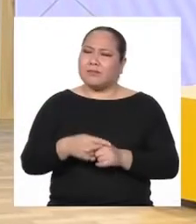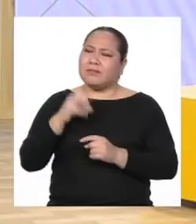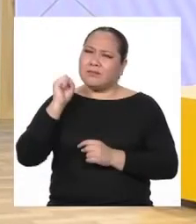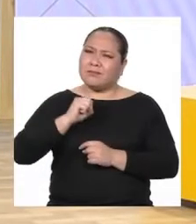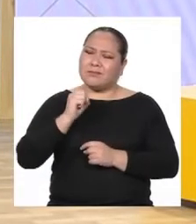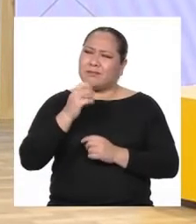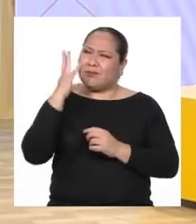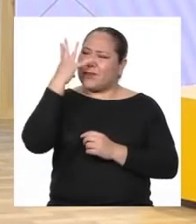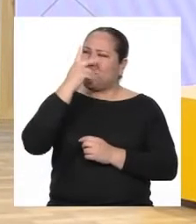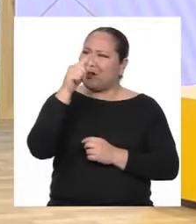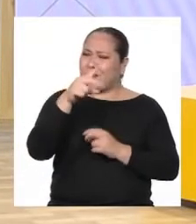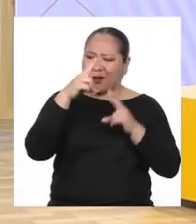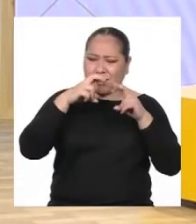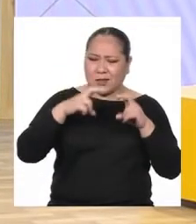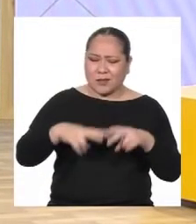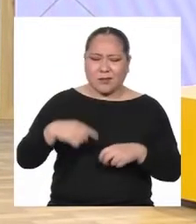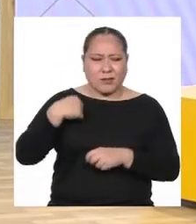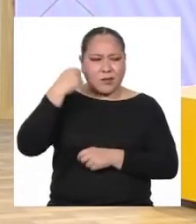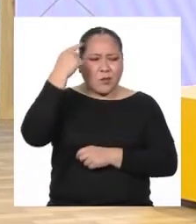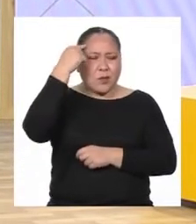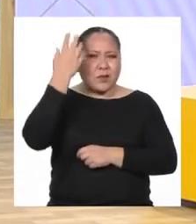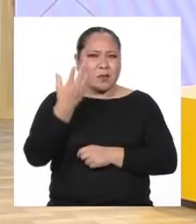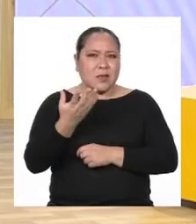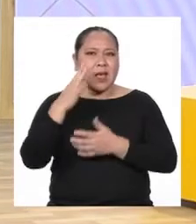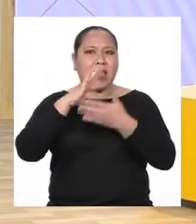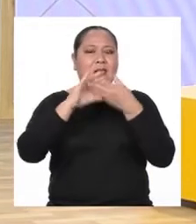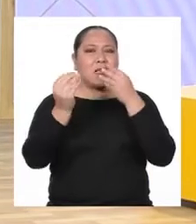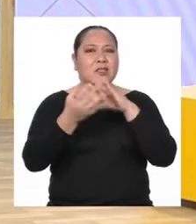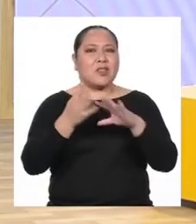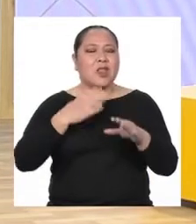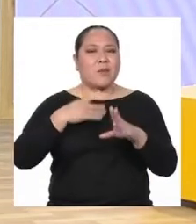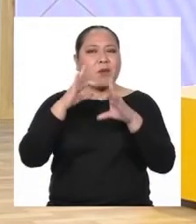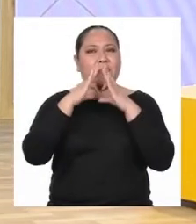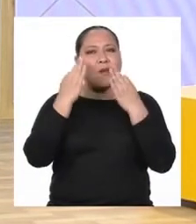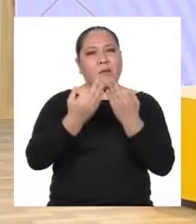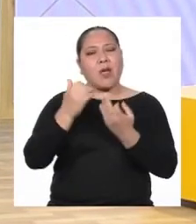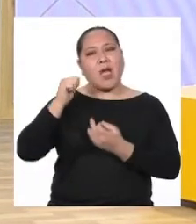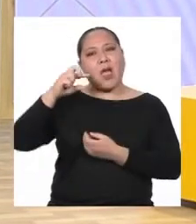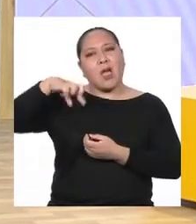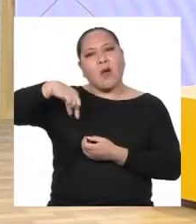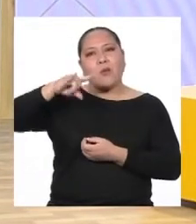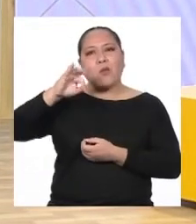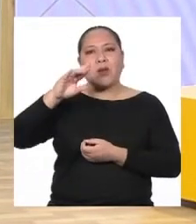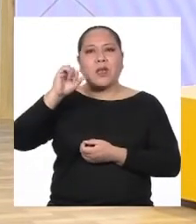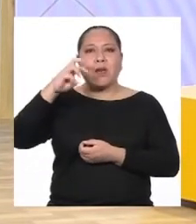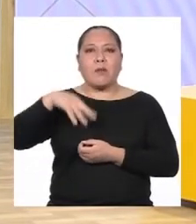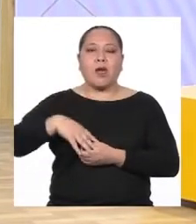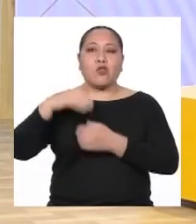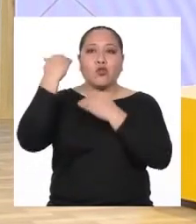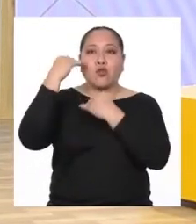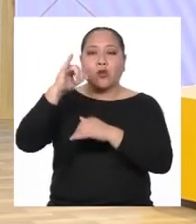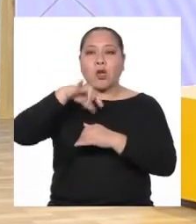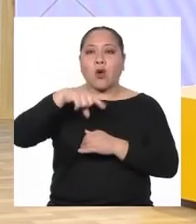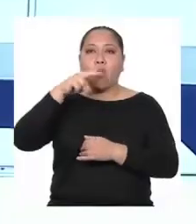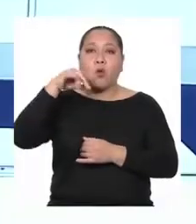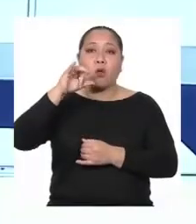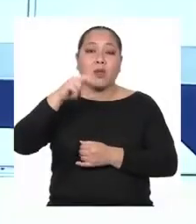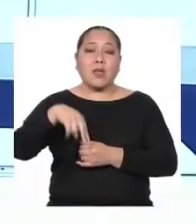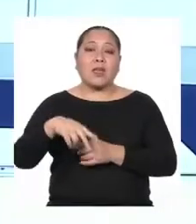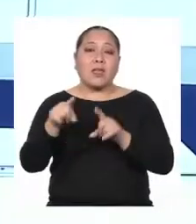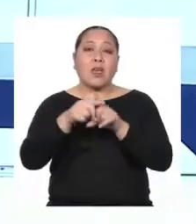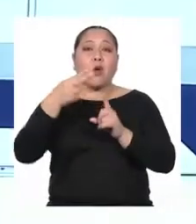acabamos de analizar Me ha hecho pensar sobre la historia de mi familia de Apurímac La de Trujillo, Junín y Huánuco